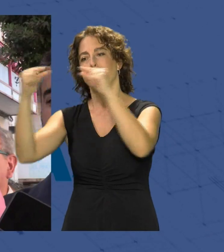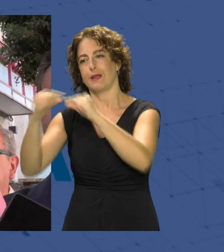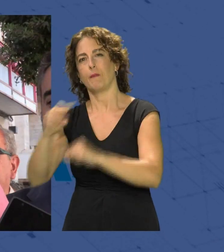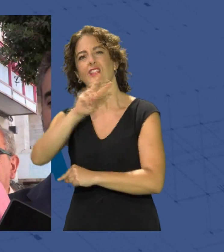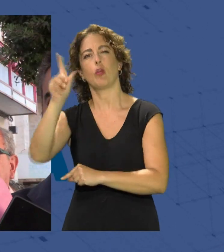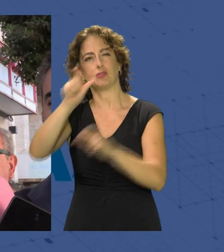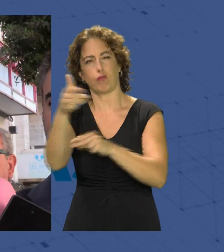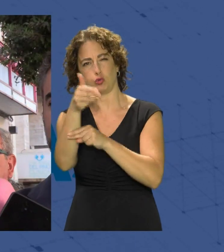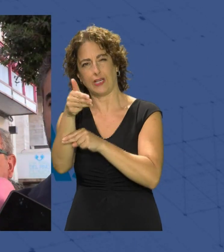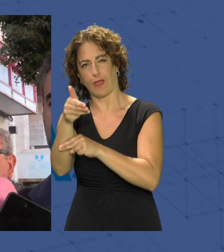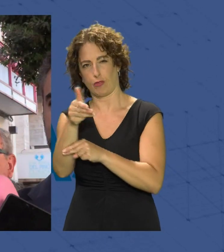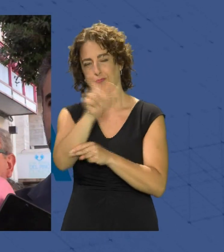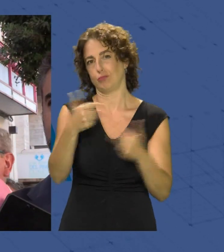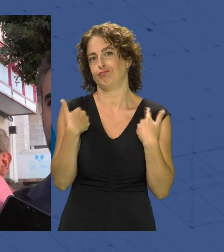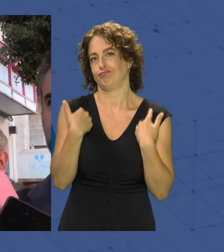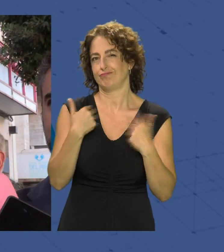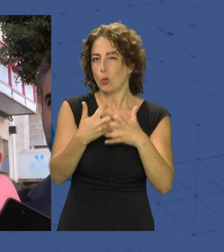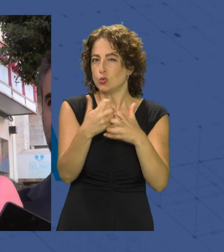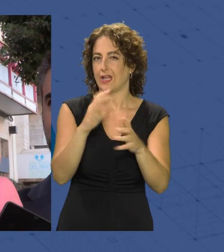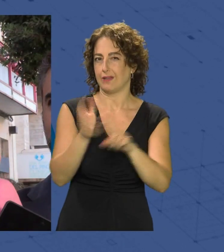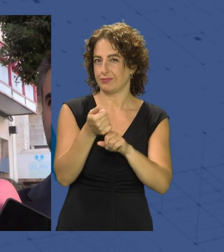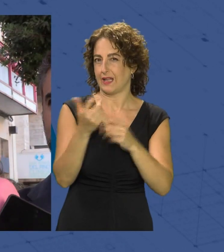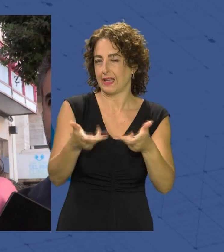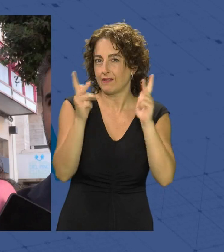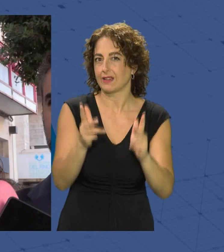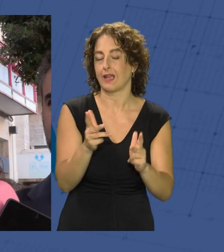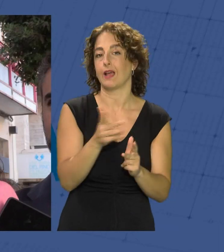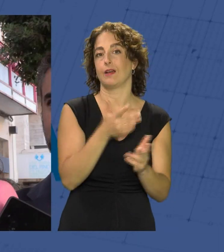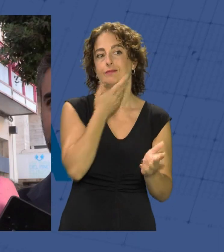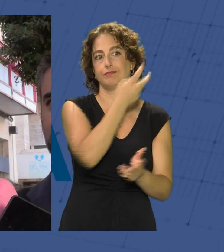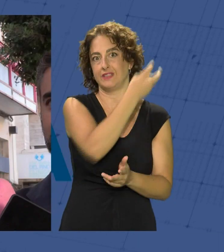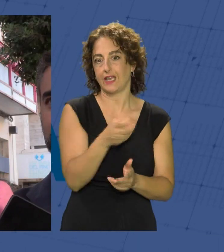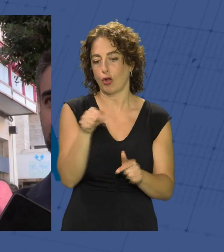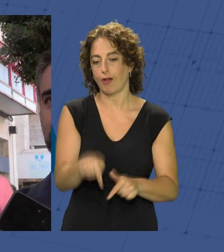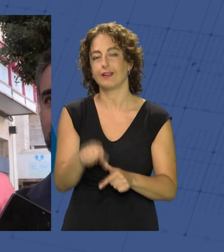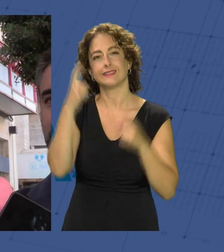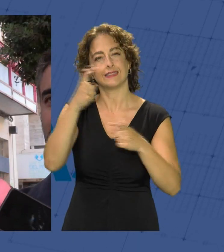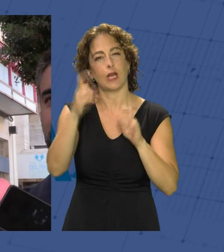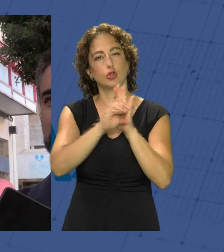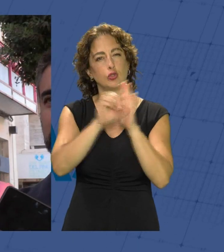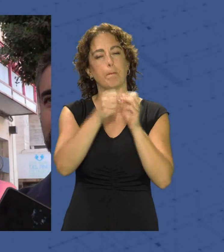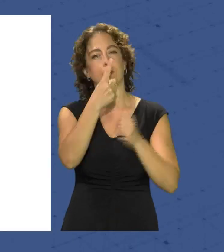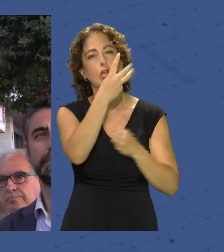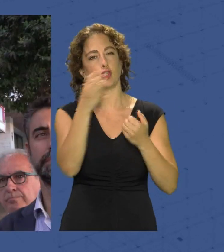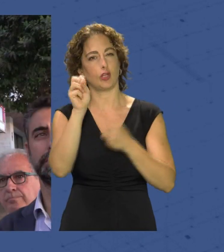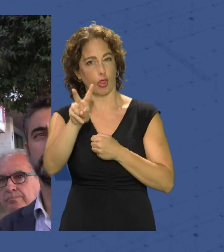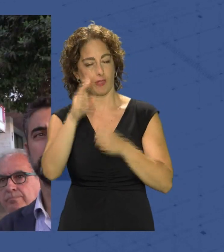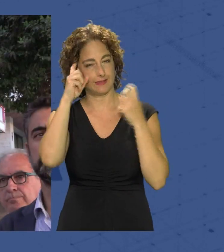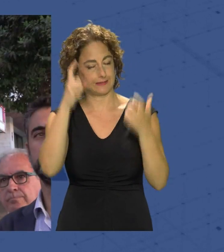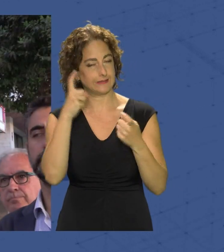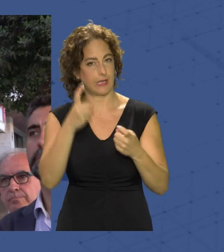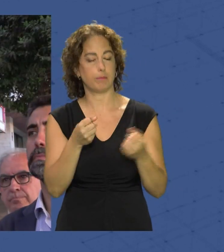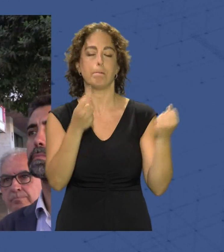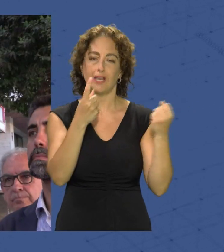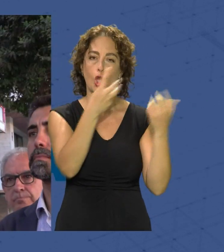fusilados de los 22 mártires de la libertad que ese día vinieron a intentar restaurar la constitución de 1812 la semana que viene